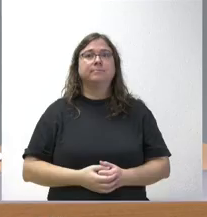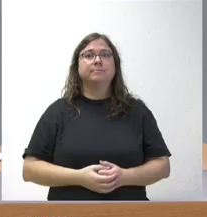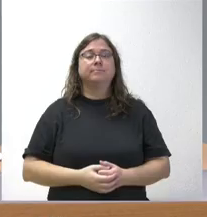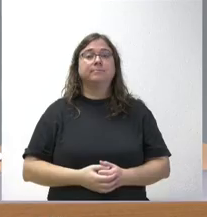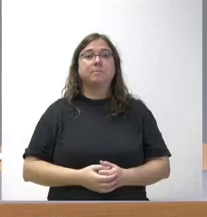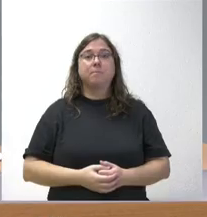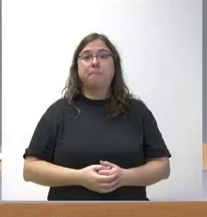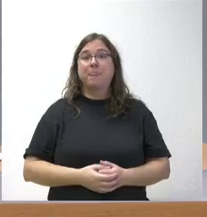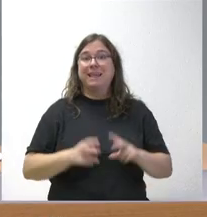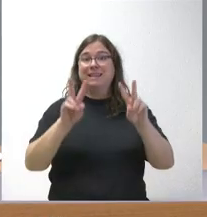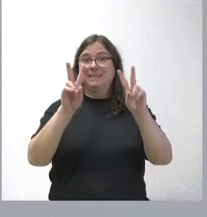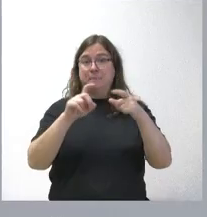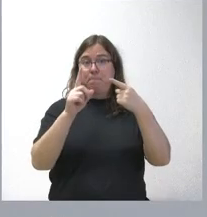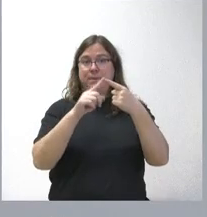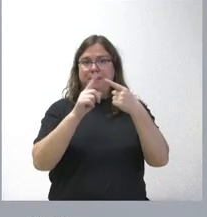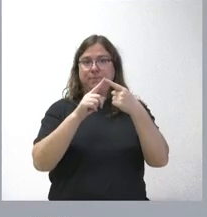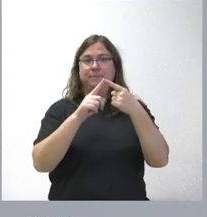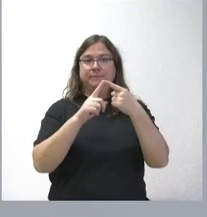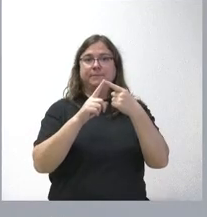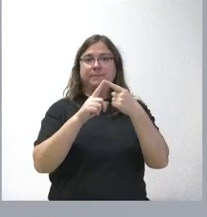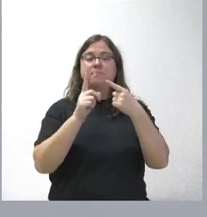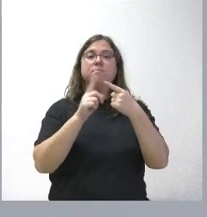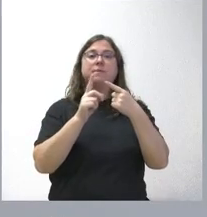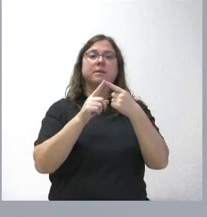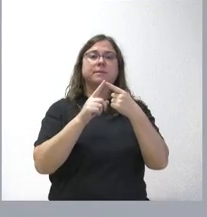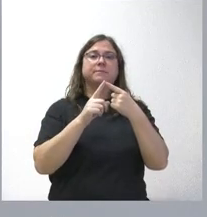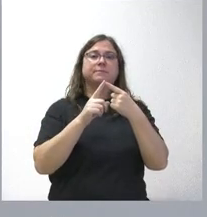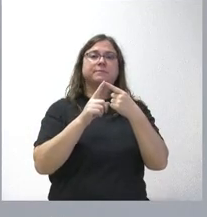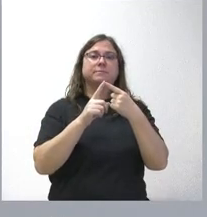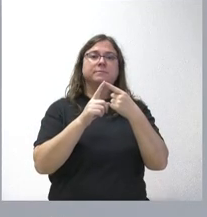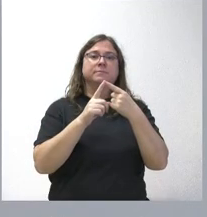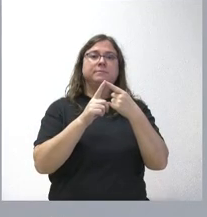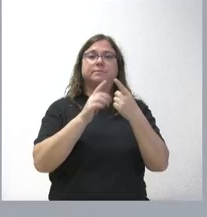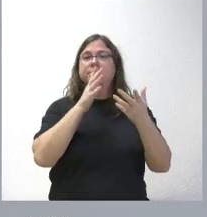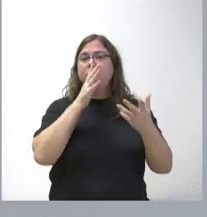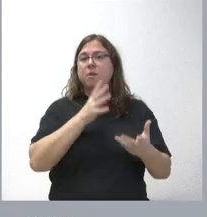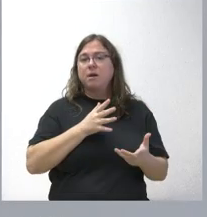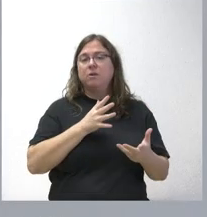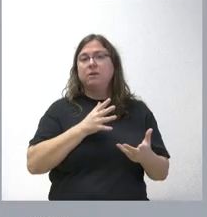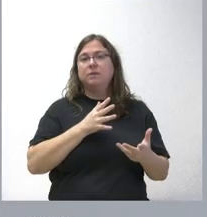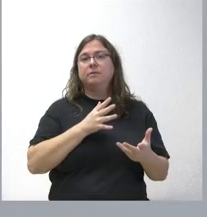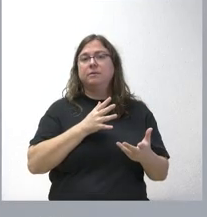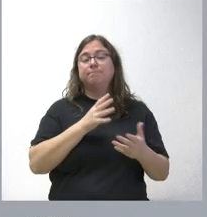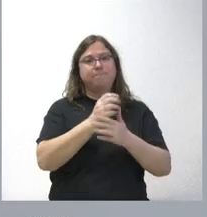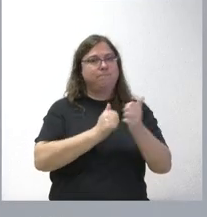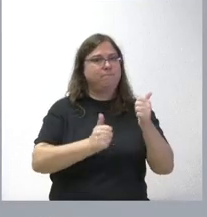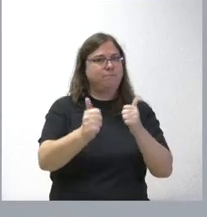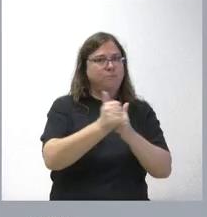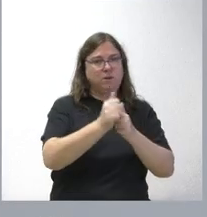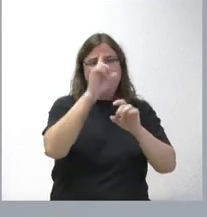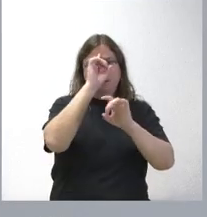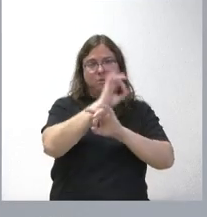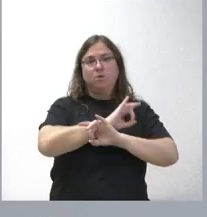Pues sobre el primer punto, ahora tenemos una prioridad clara, que es intentar